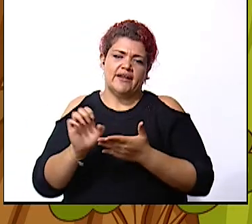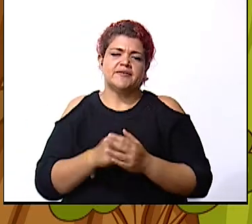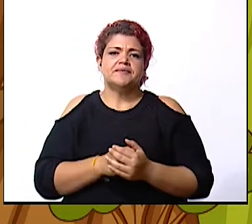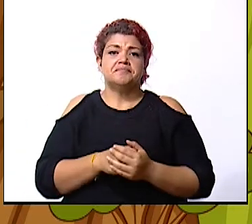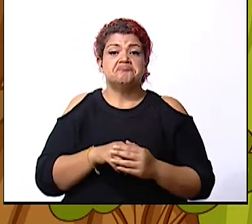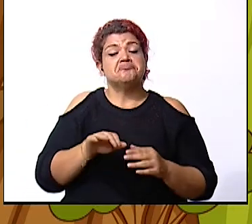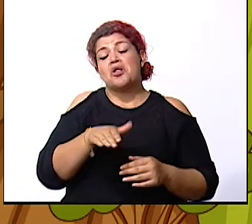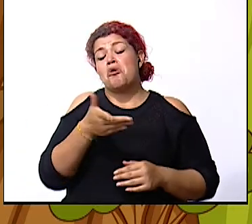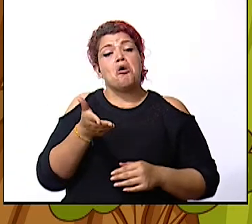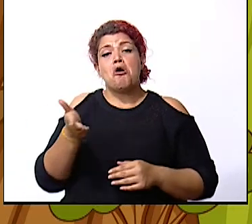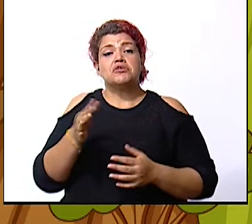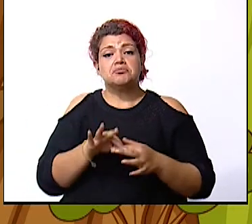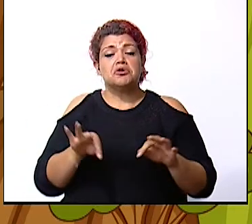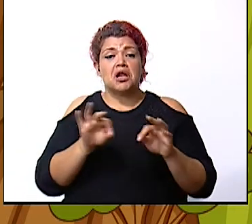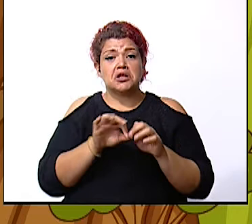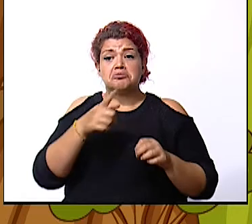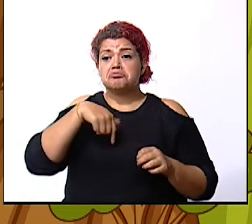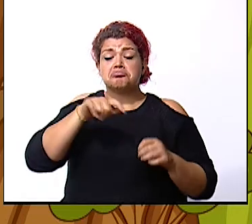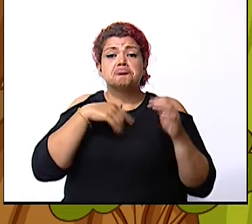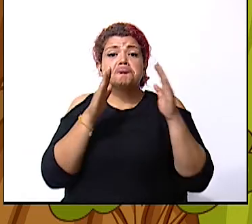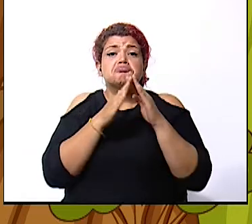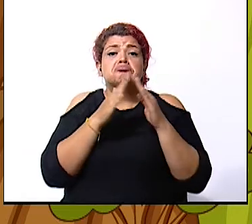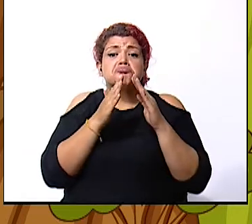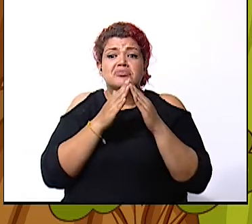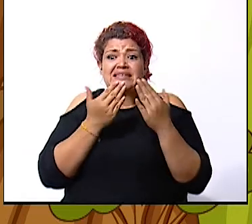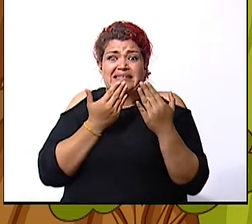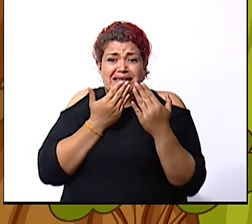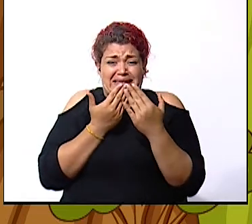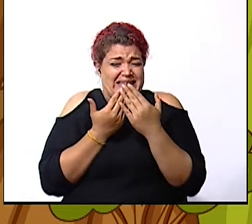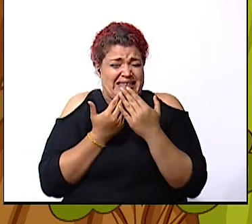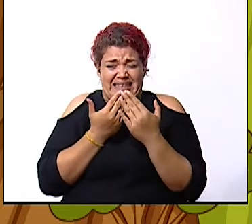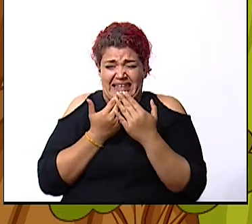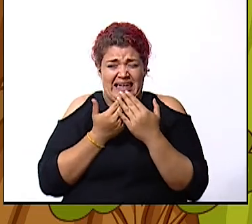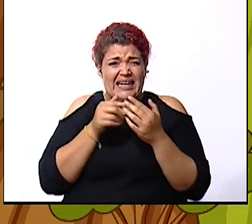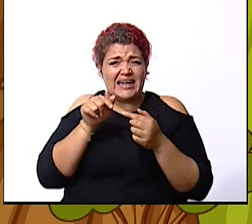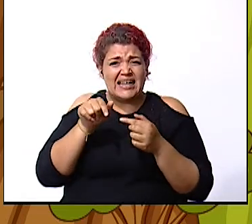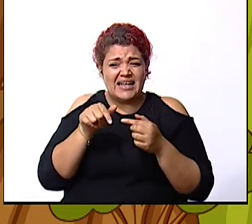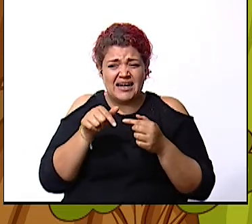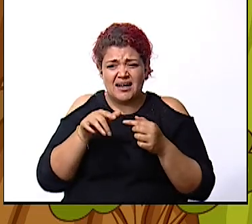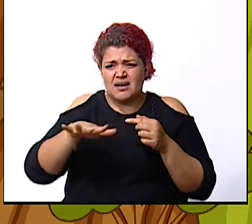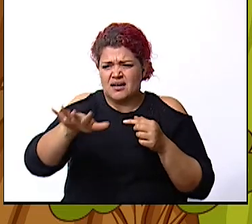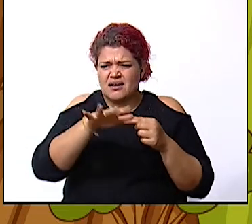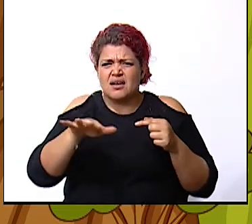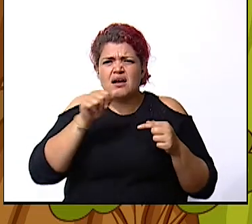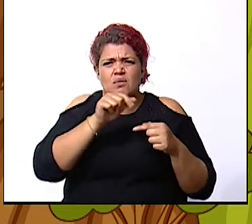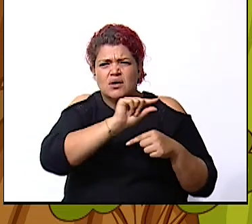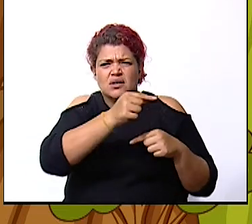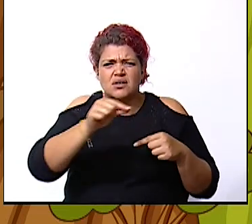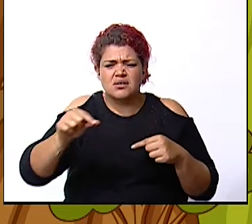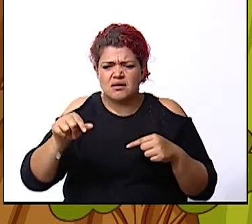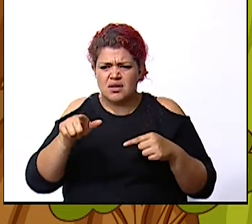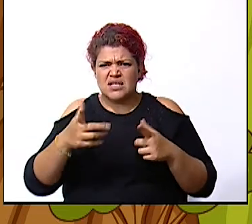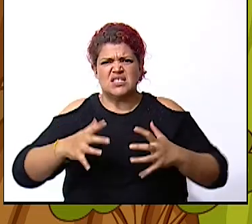importante si vivimos muy cerca de un lago o de un río y está lloviendo mucho